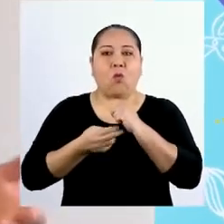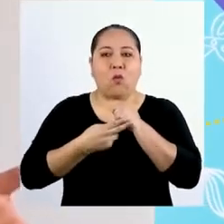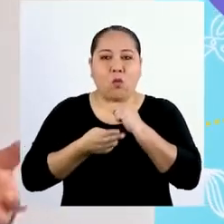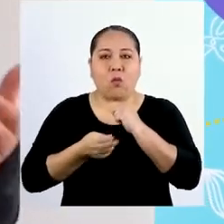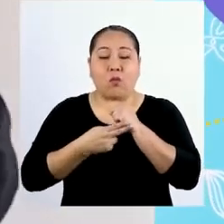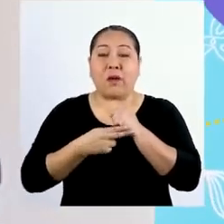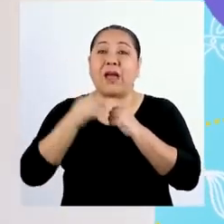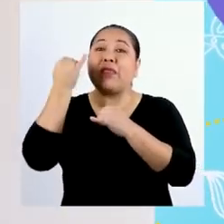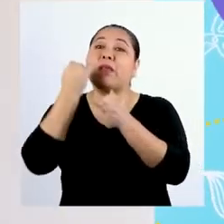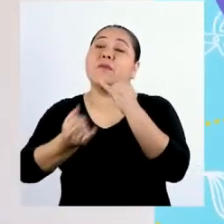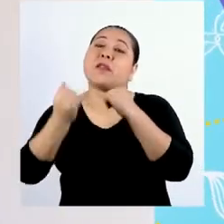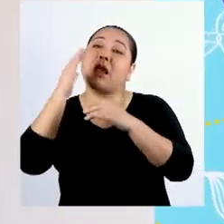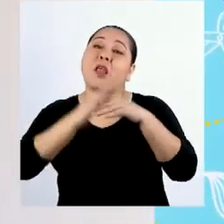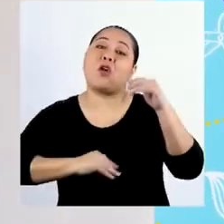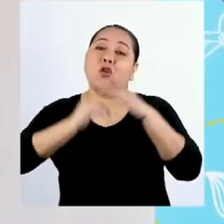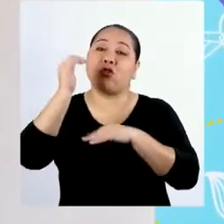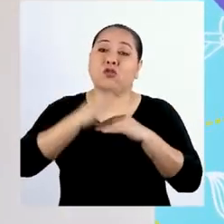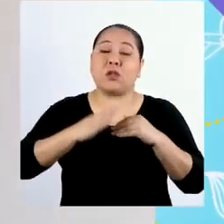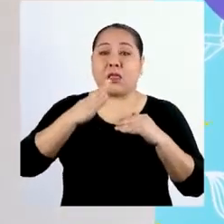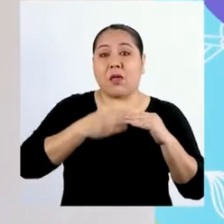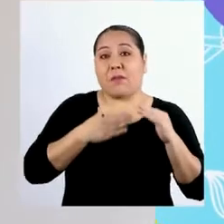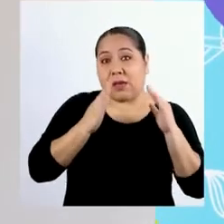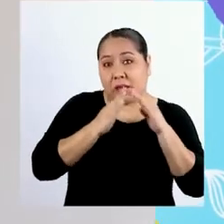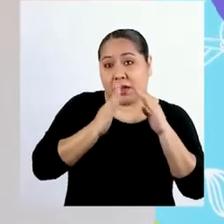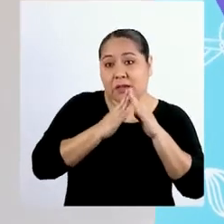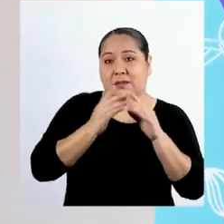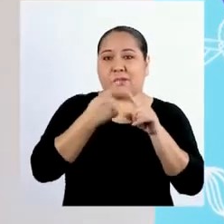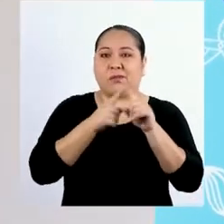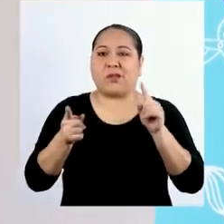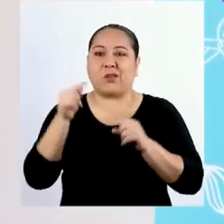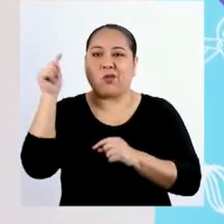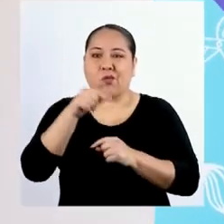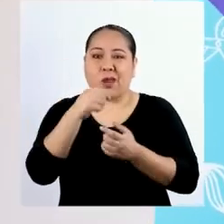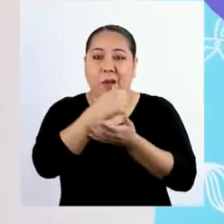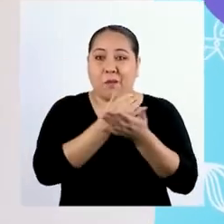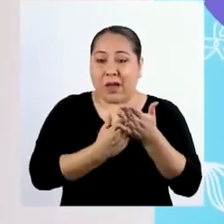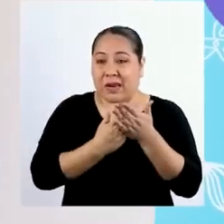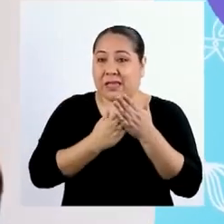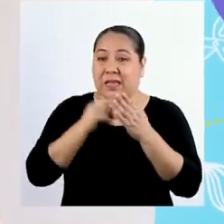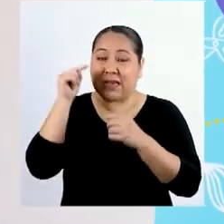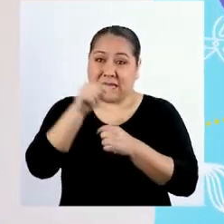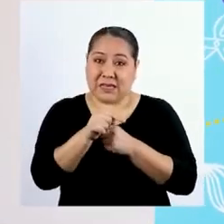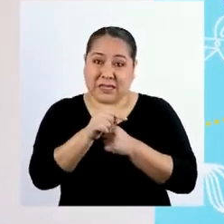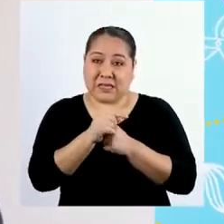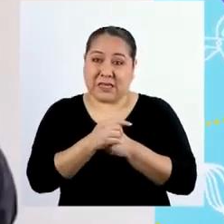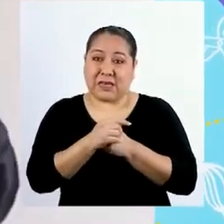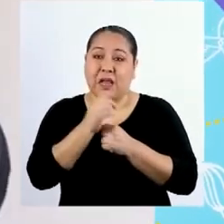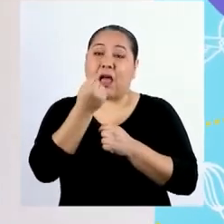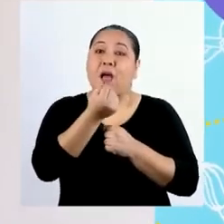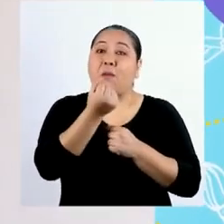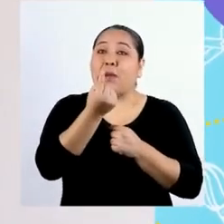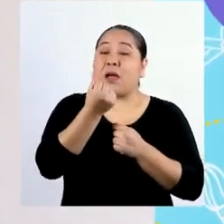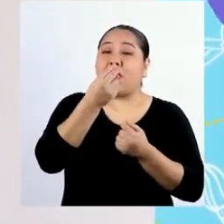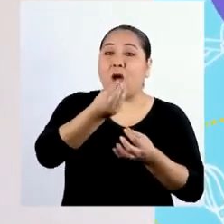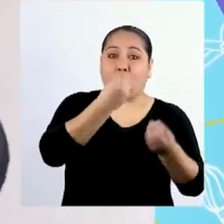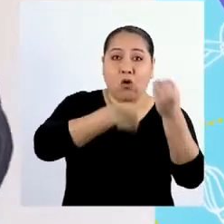habíamos ahorrado para terminar la construcción de mi casa, pero una parte la gastamos en